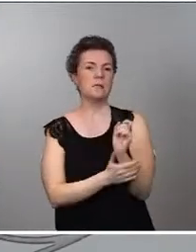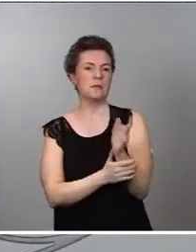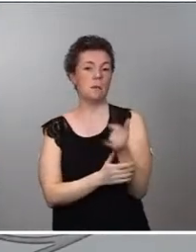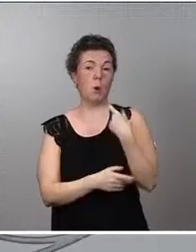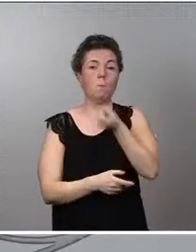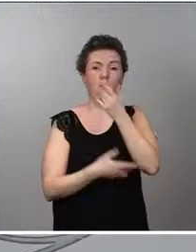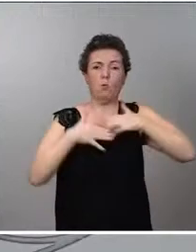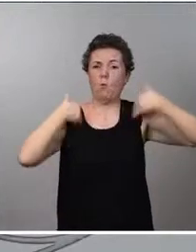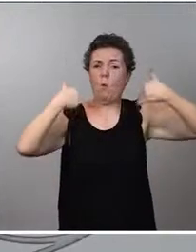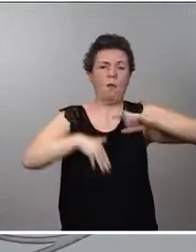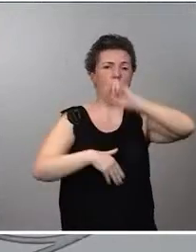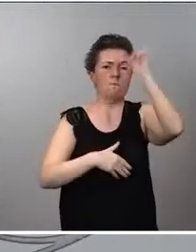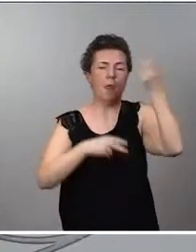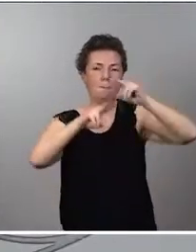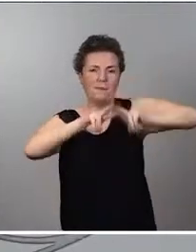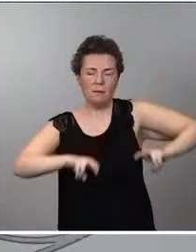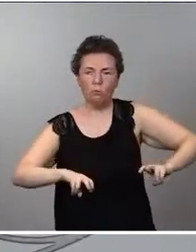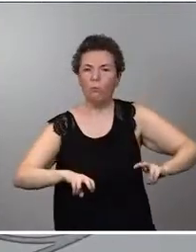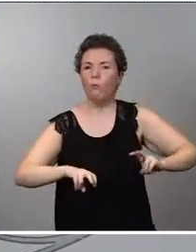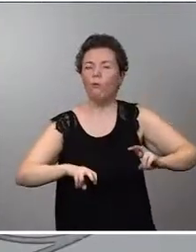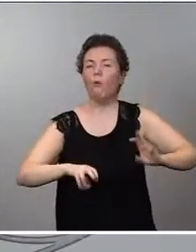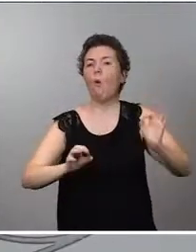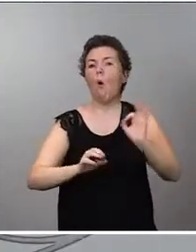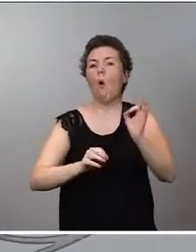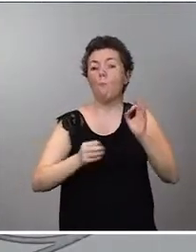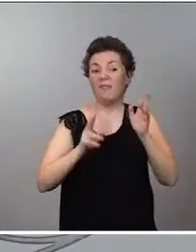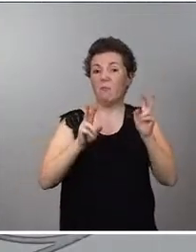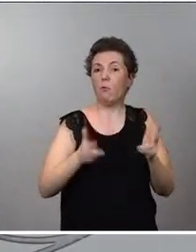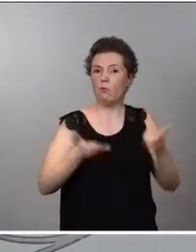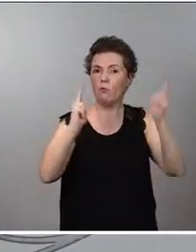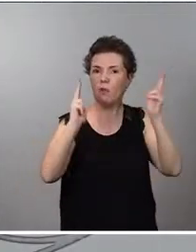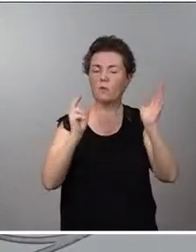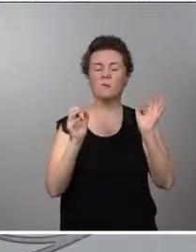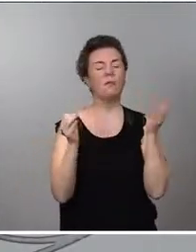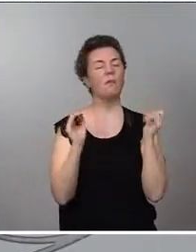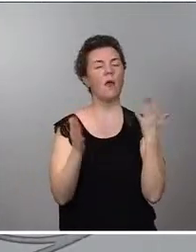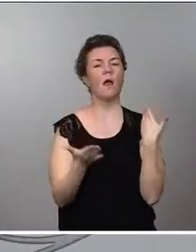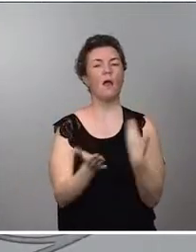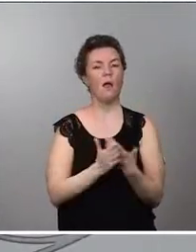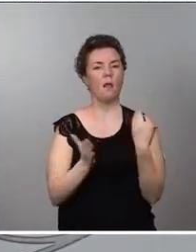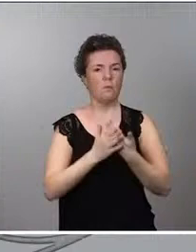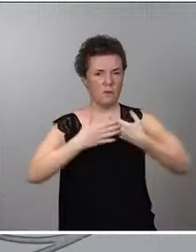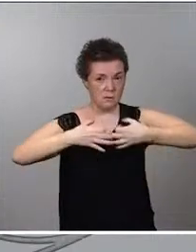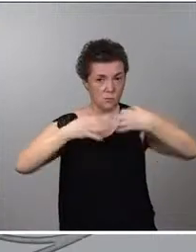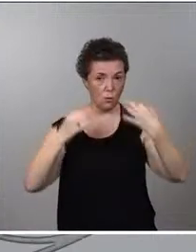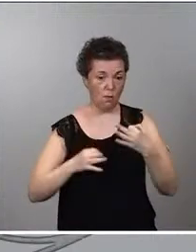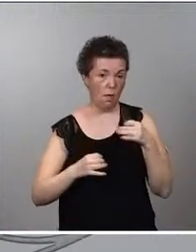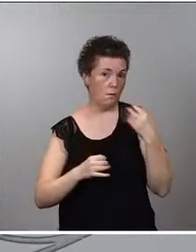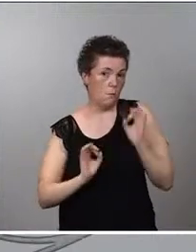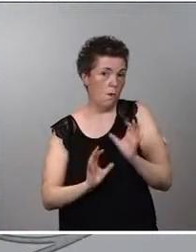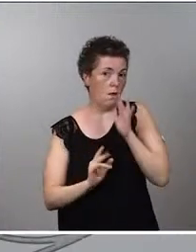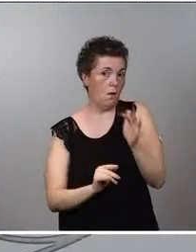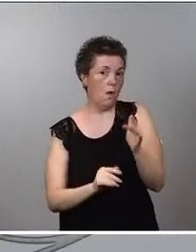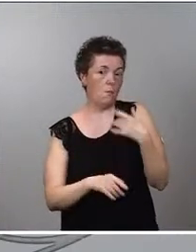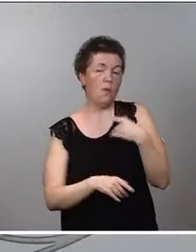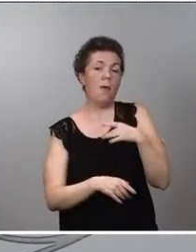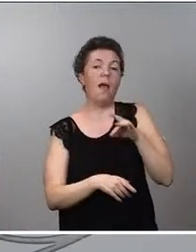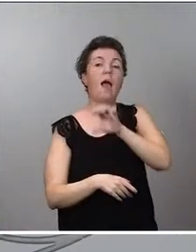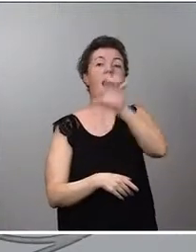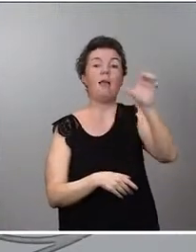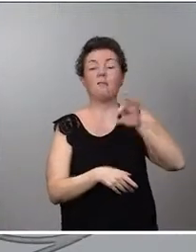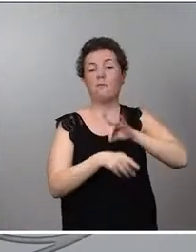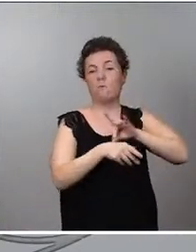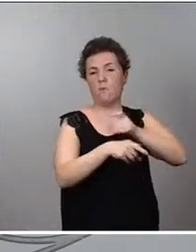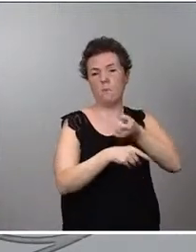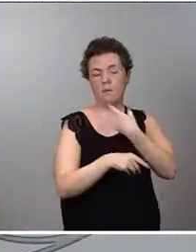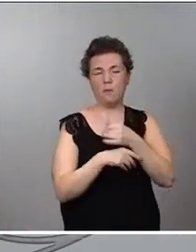sea en investigación o sea en autorización se garantice la seguridad como está en este caso por la Agencia Europea del Medicamento. Por tanto, el estado